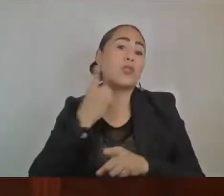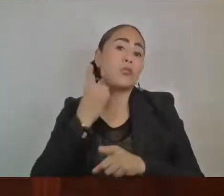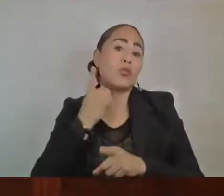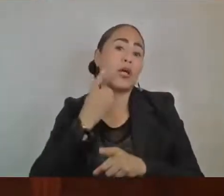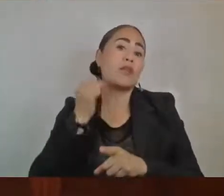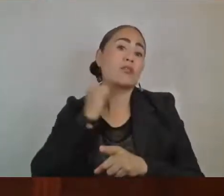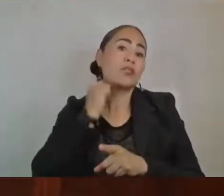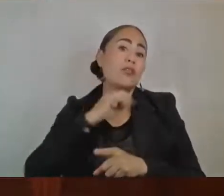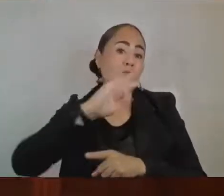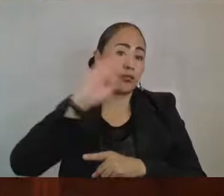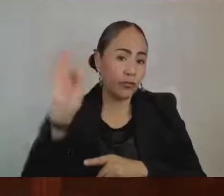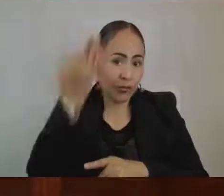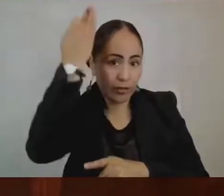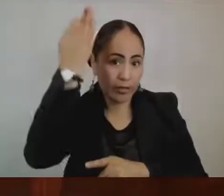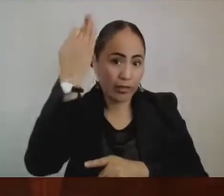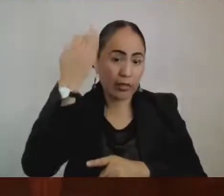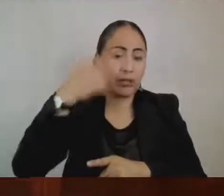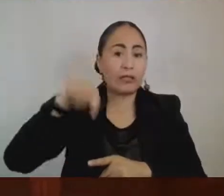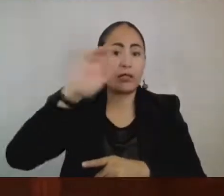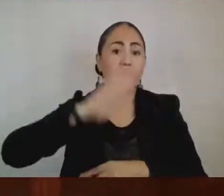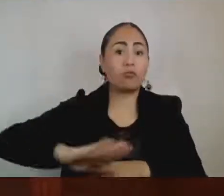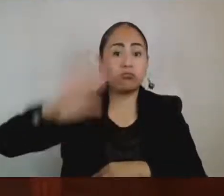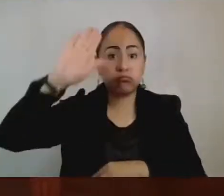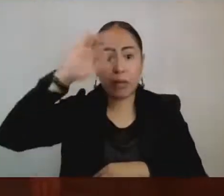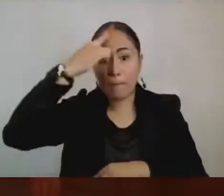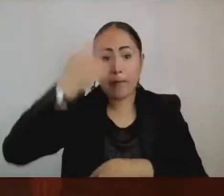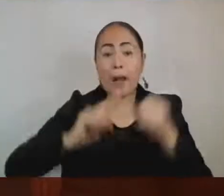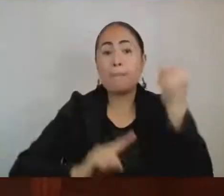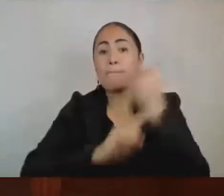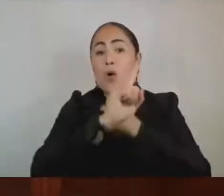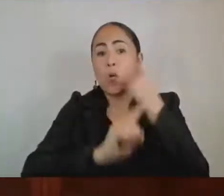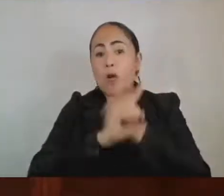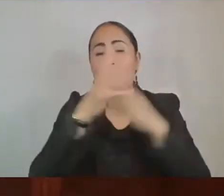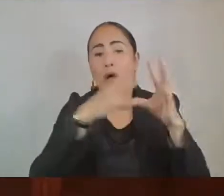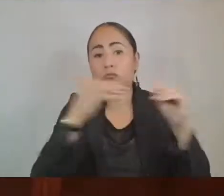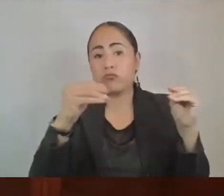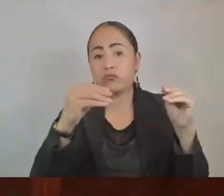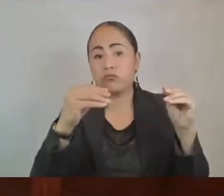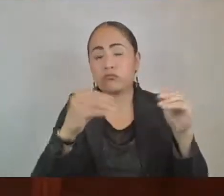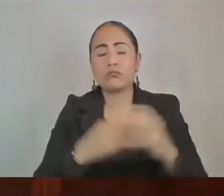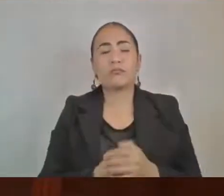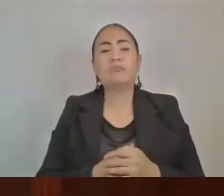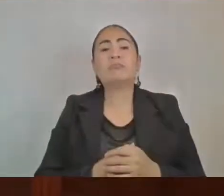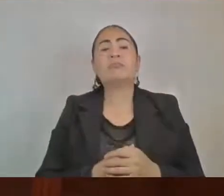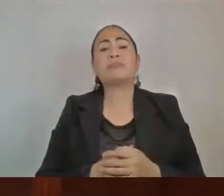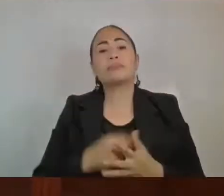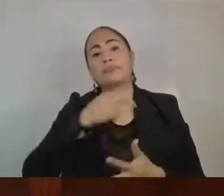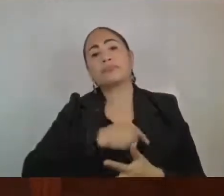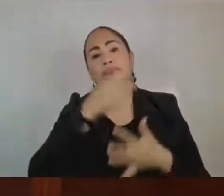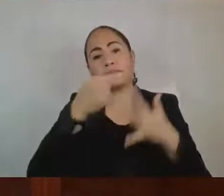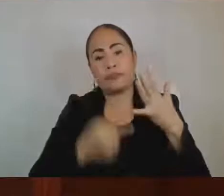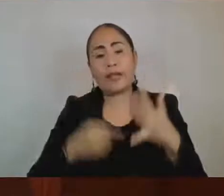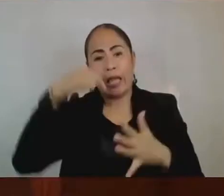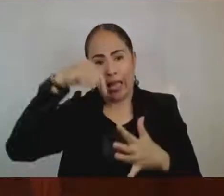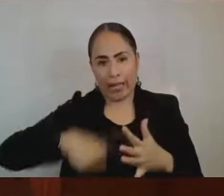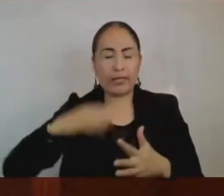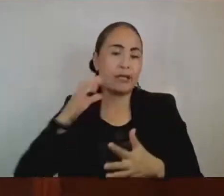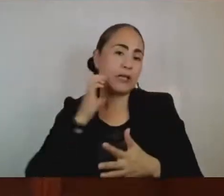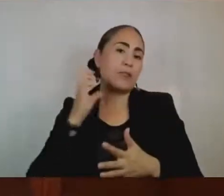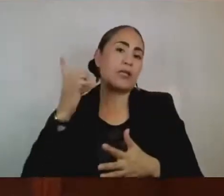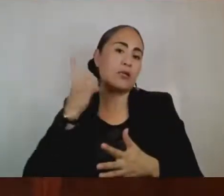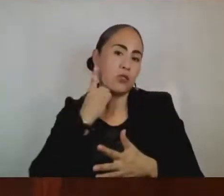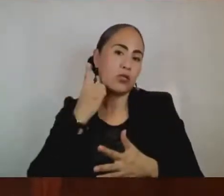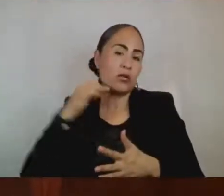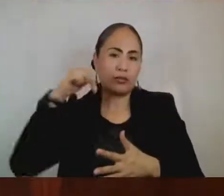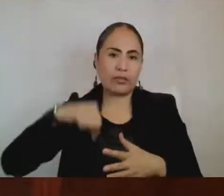respetuosamente, resolver la problemática en comento y en ese tenor de ideas corresponde también a este Congreso local realizar lo